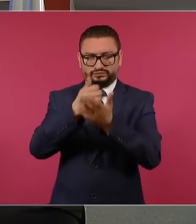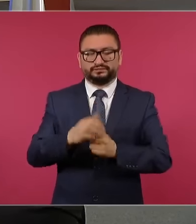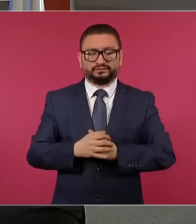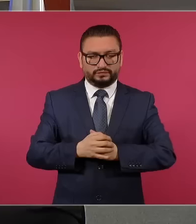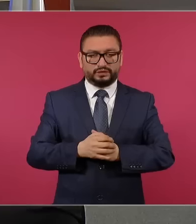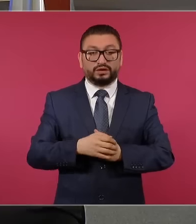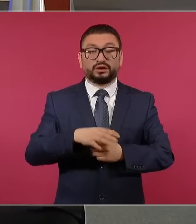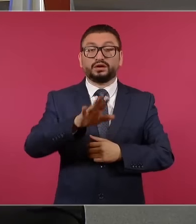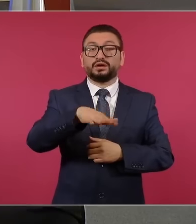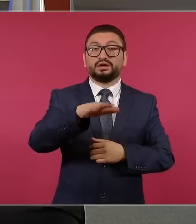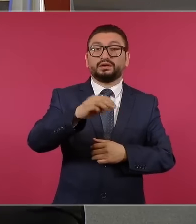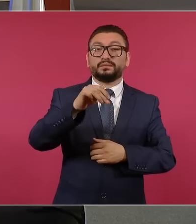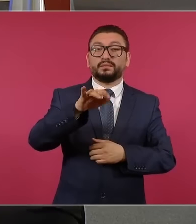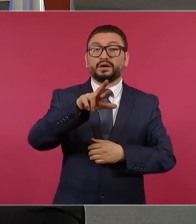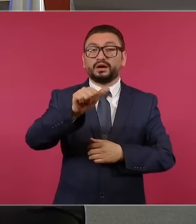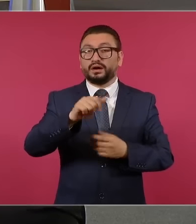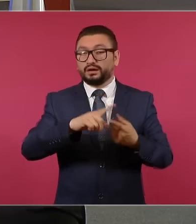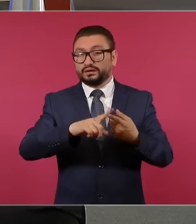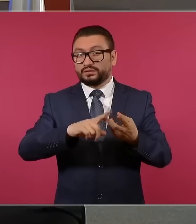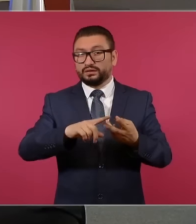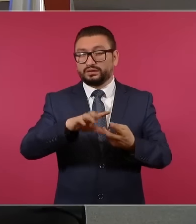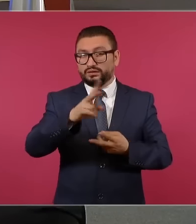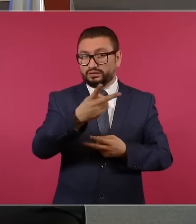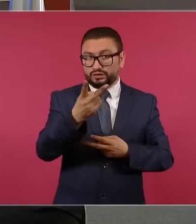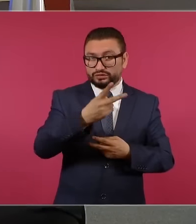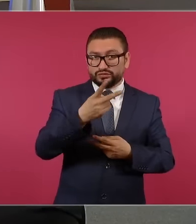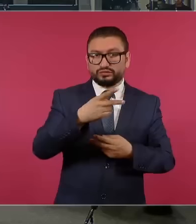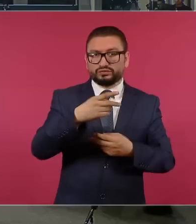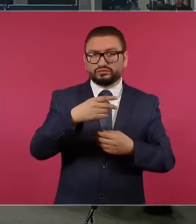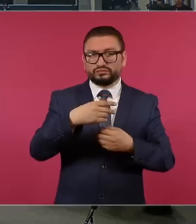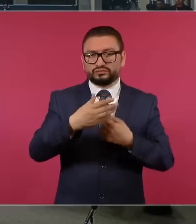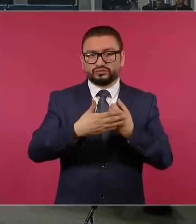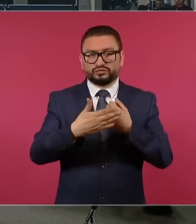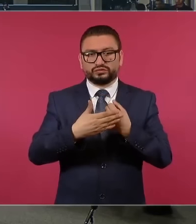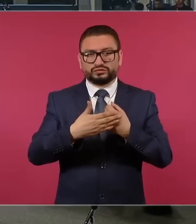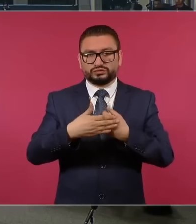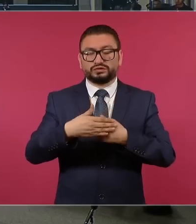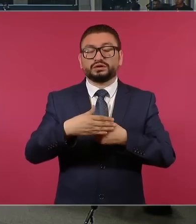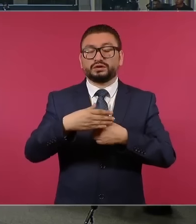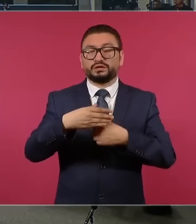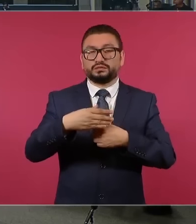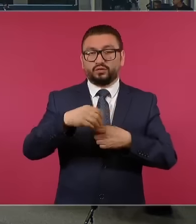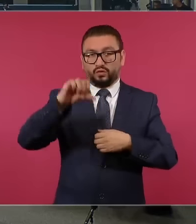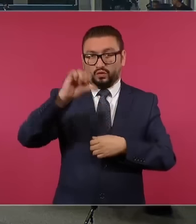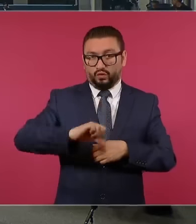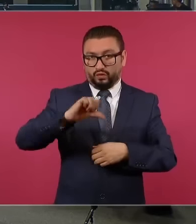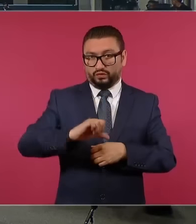bien, Mara, que a las dos de la tarde